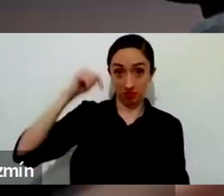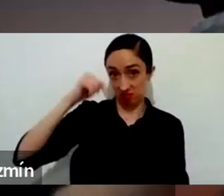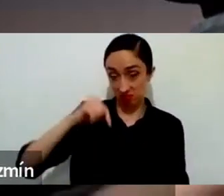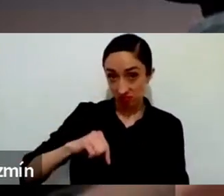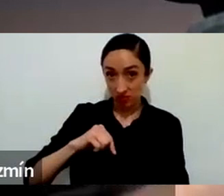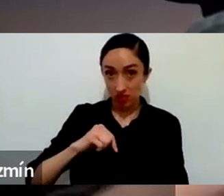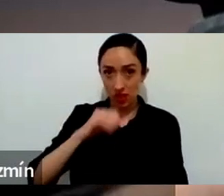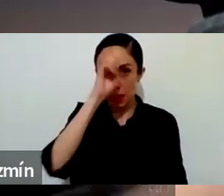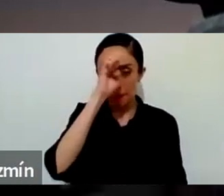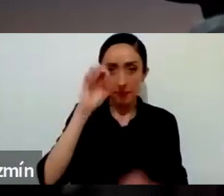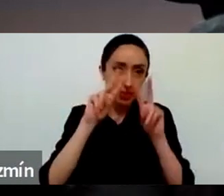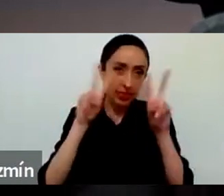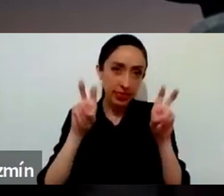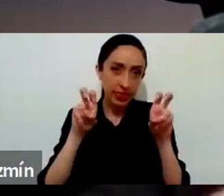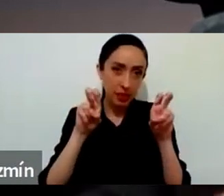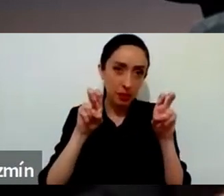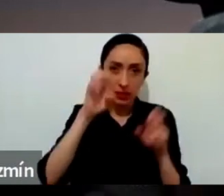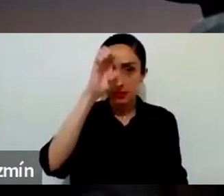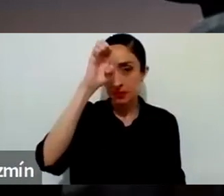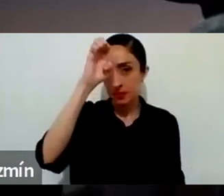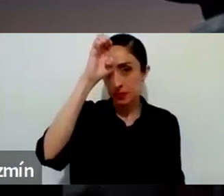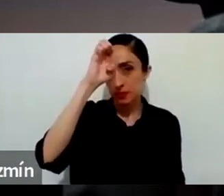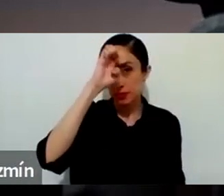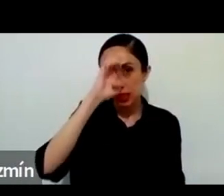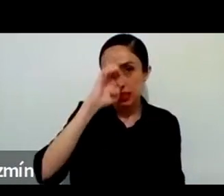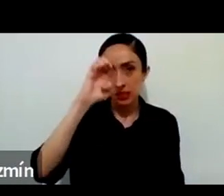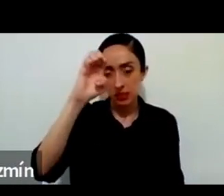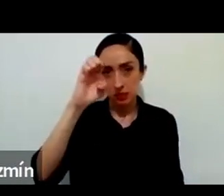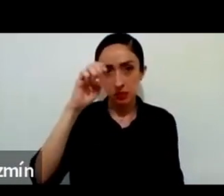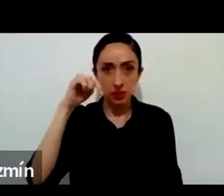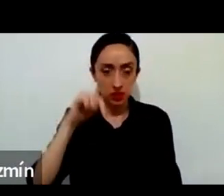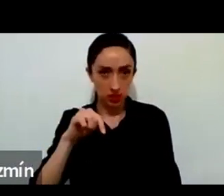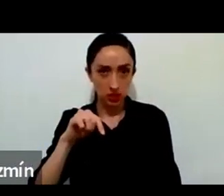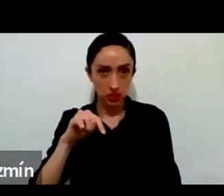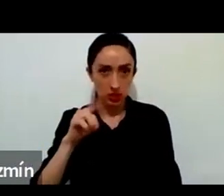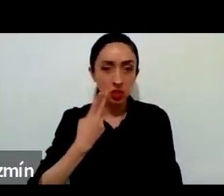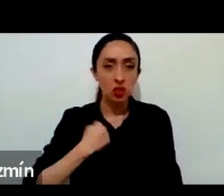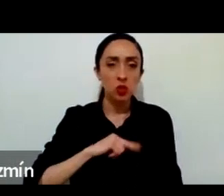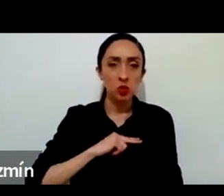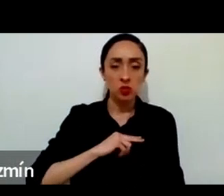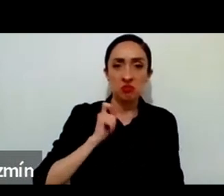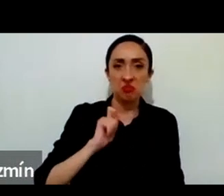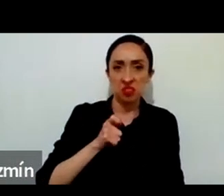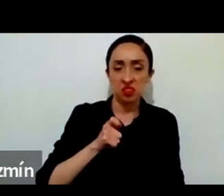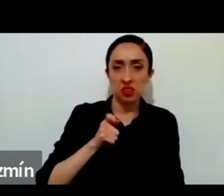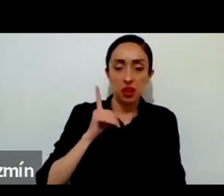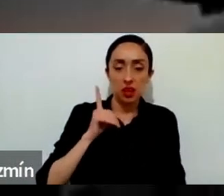un examen de conciencia, un examen interno que ha ocurrido